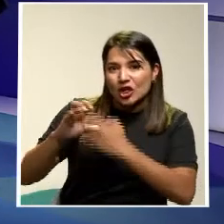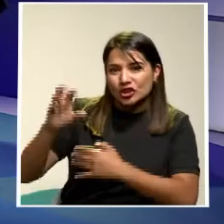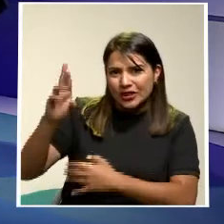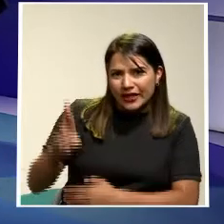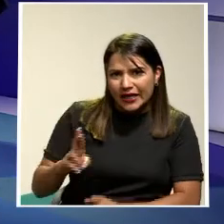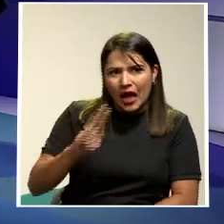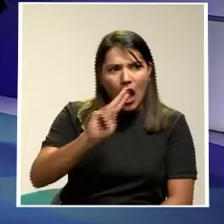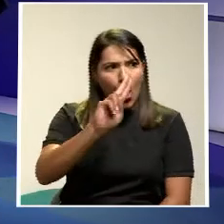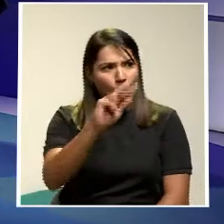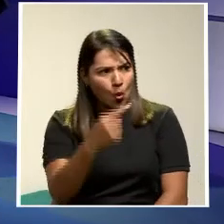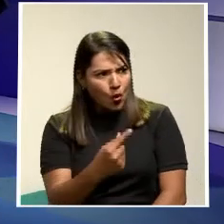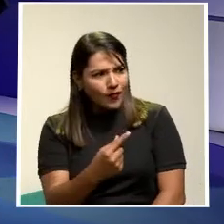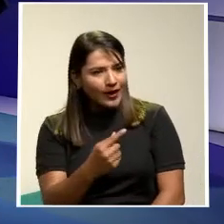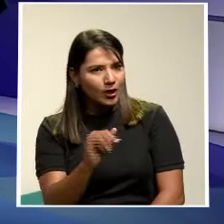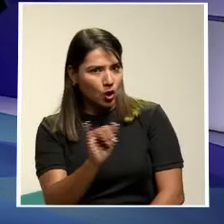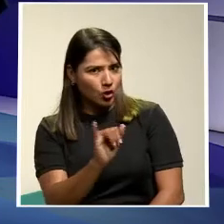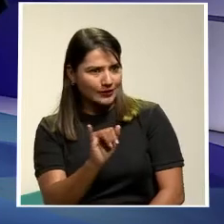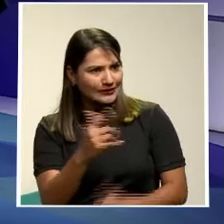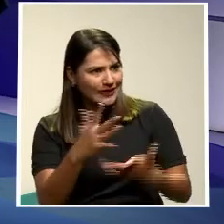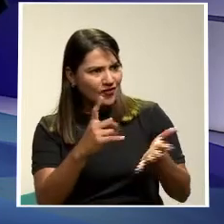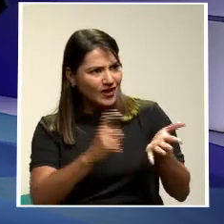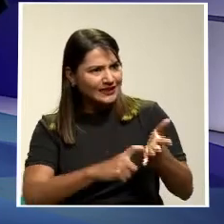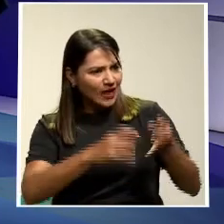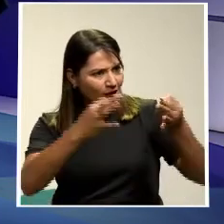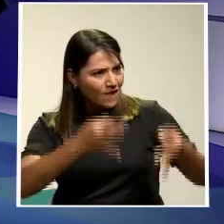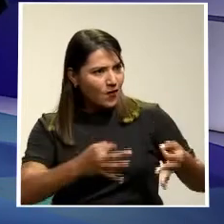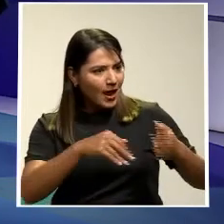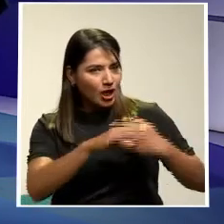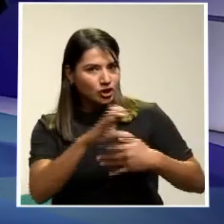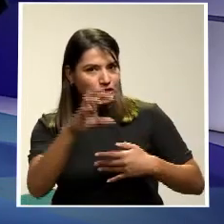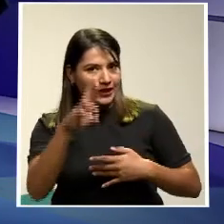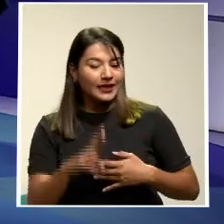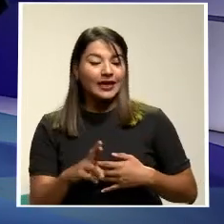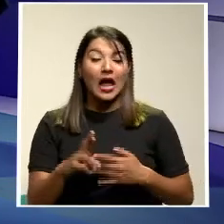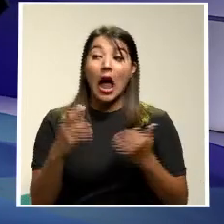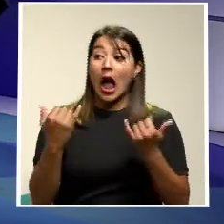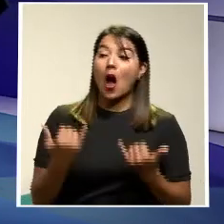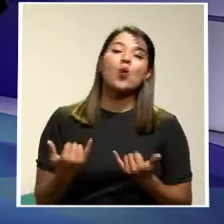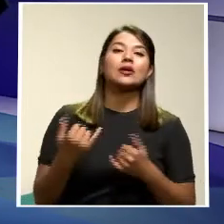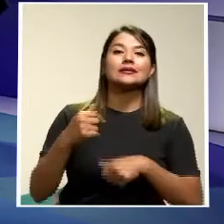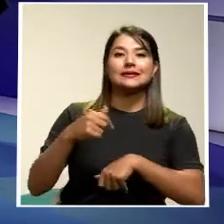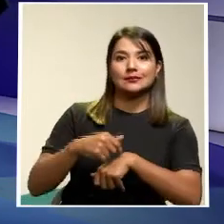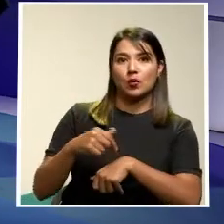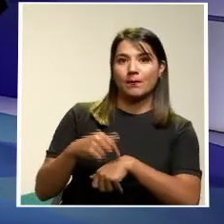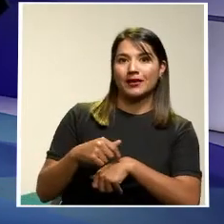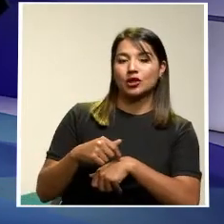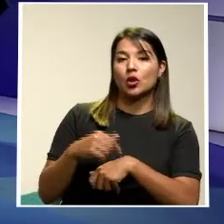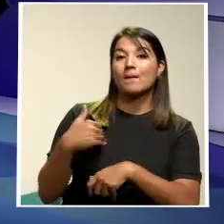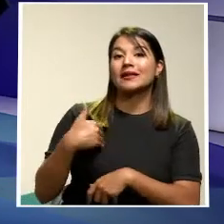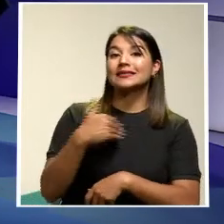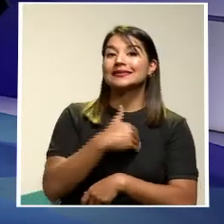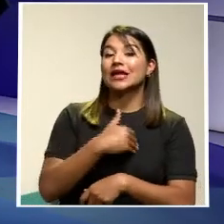como patrón en Costa Rica? En este momento los datos que tenemos en el Ministerio arrojan que no